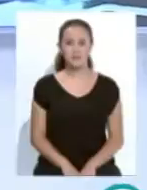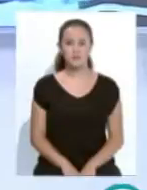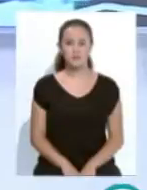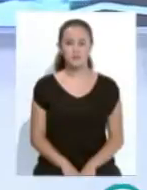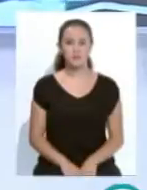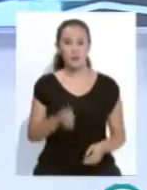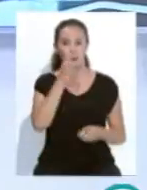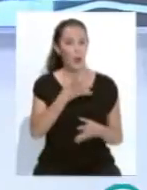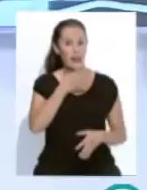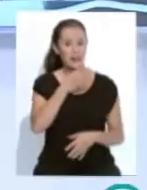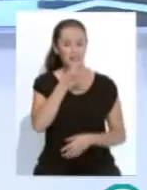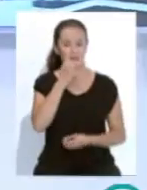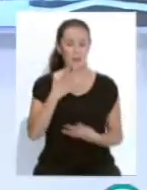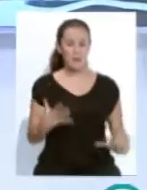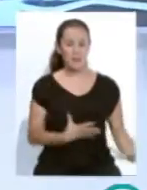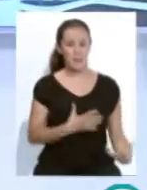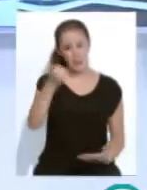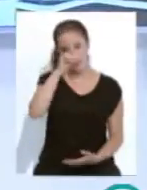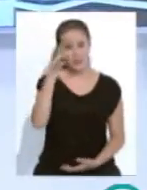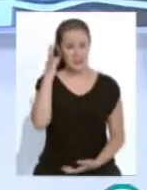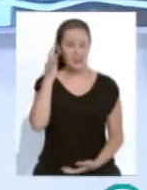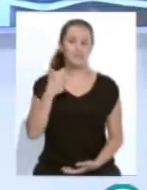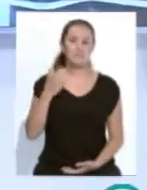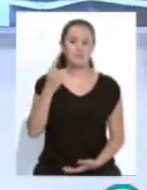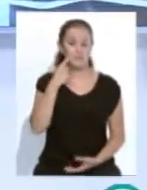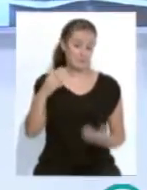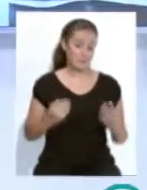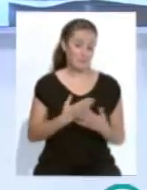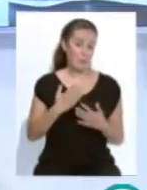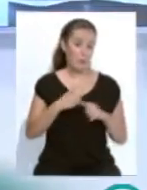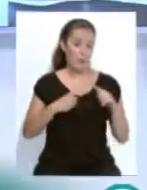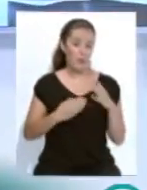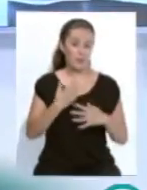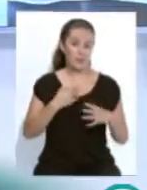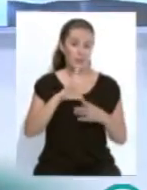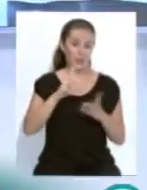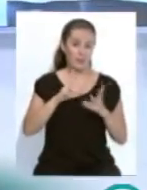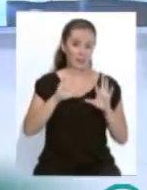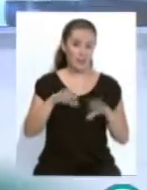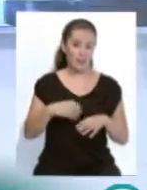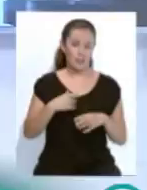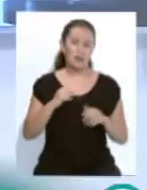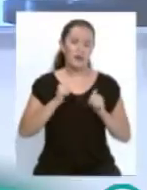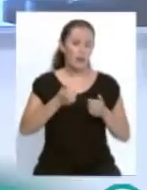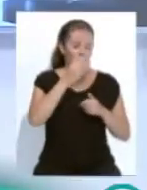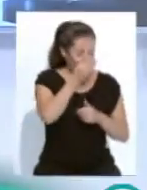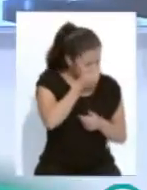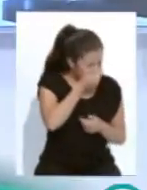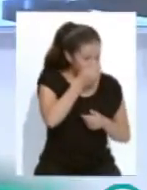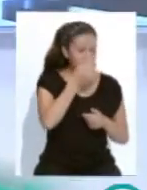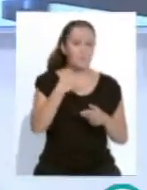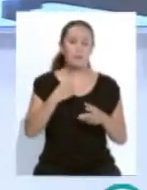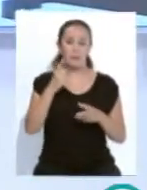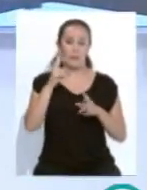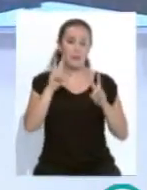Muy buenas tardes, bienvenidos y bienvenidas a la edición de Mediodía de Noticias Cádiz que abrimos con la investidura de Irene García como